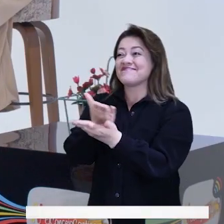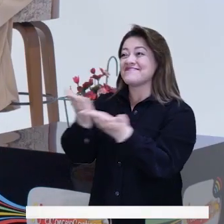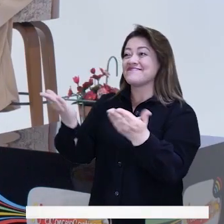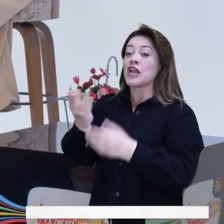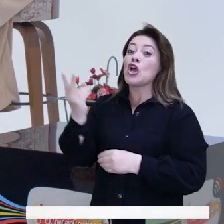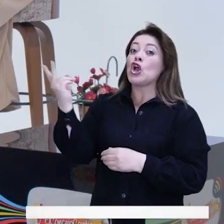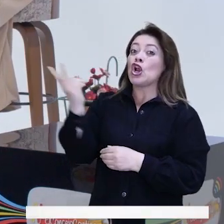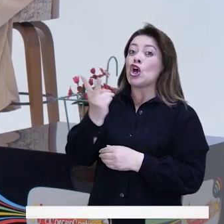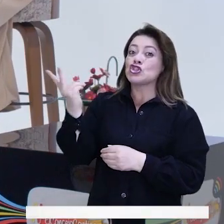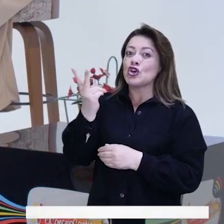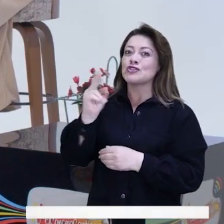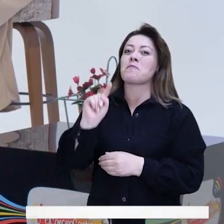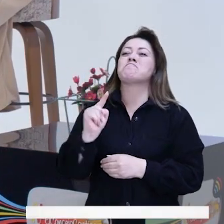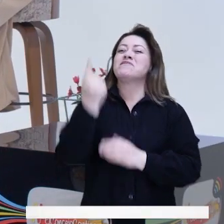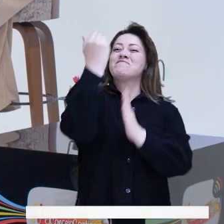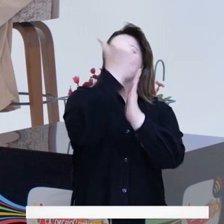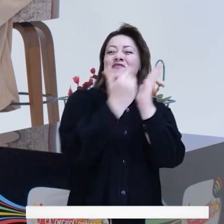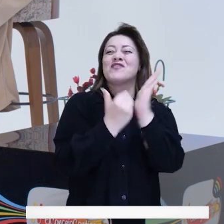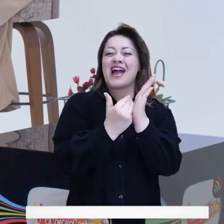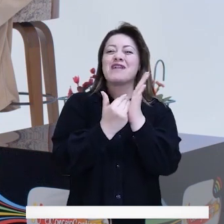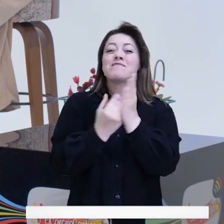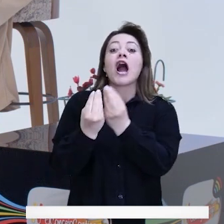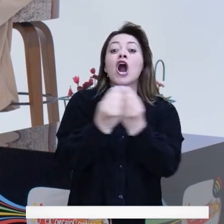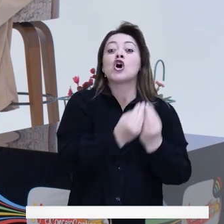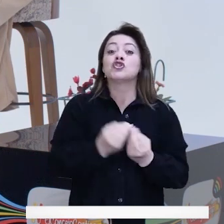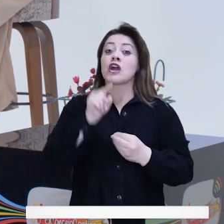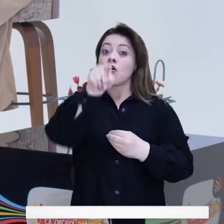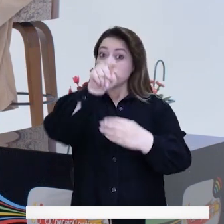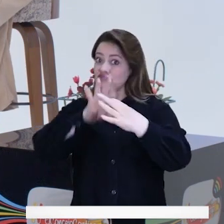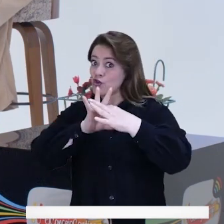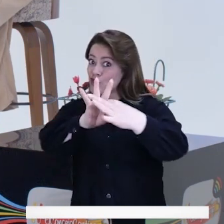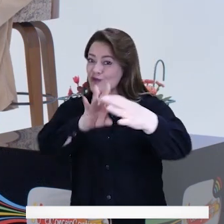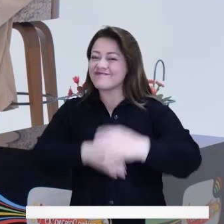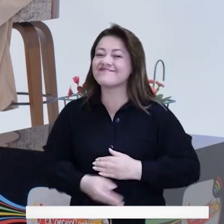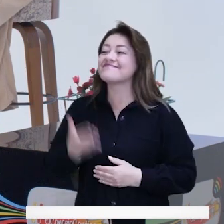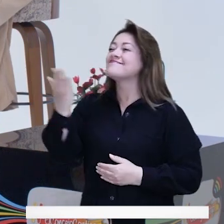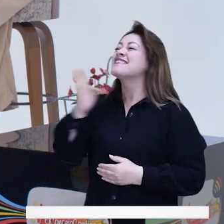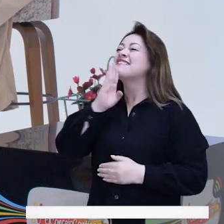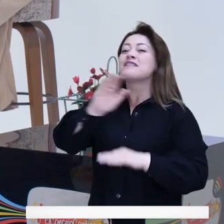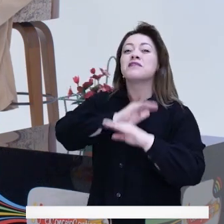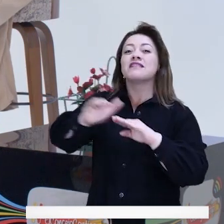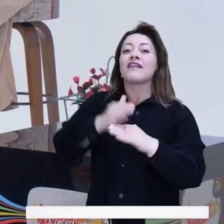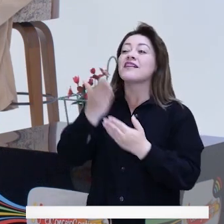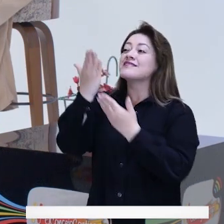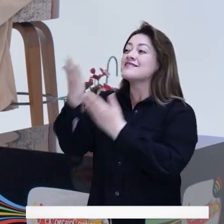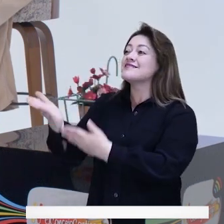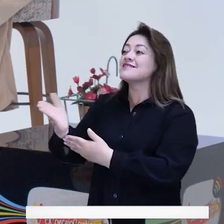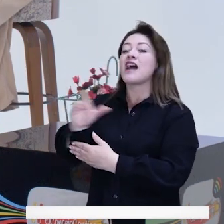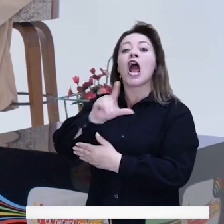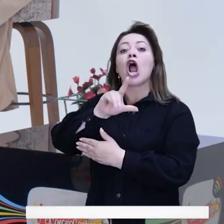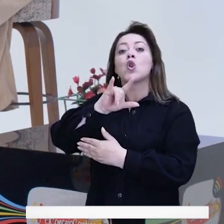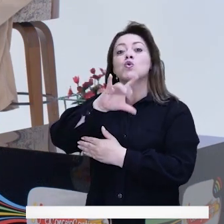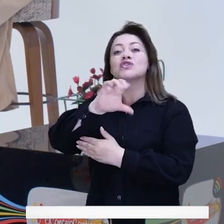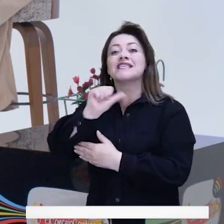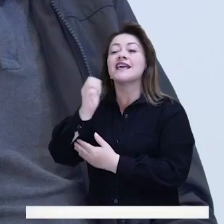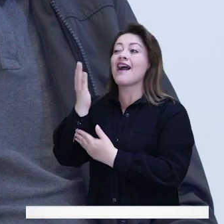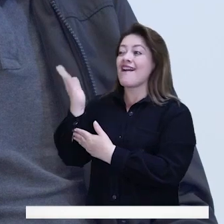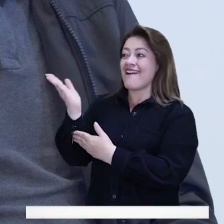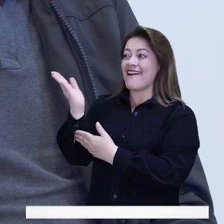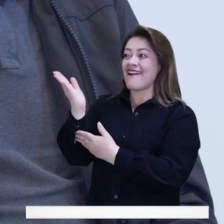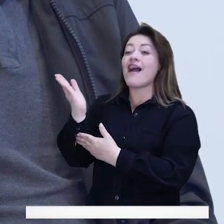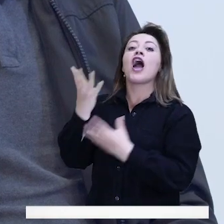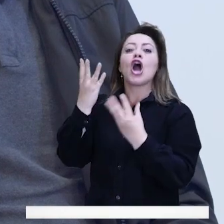especiales, especiales porque hacen parte del primer programa de El Consejo Contigo. Está con nosotros la concejala